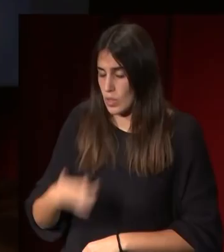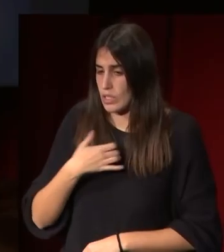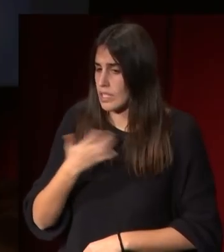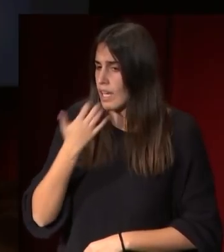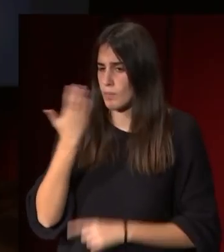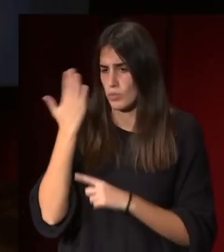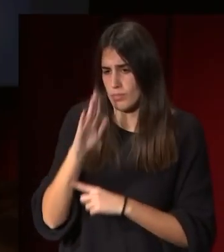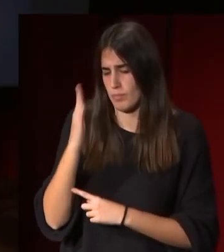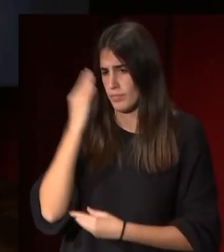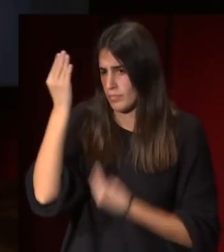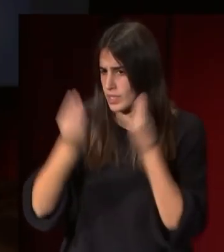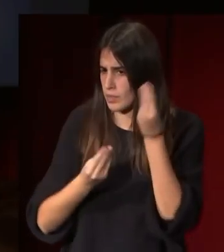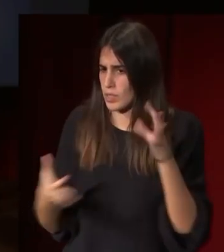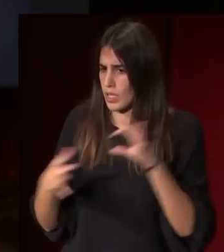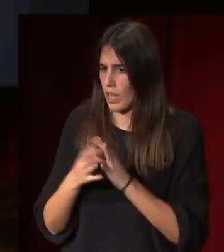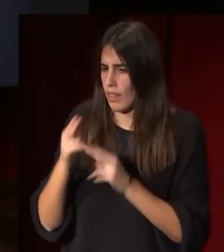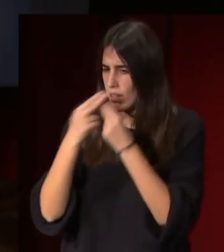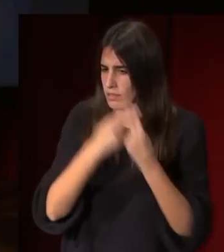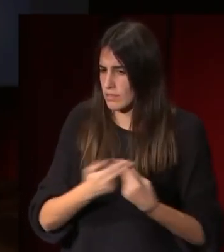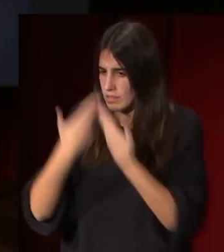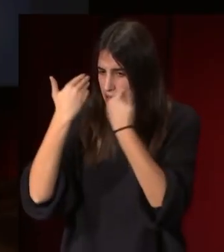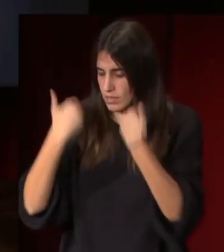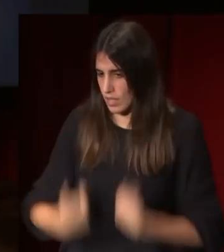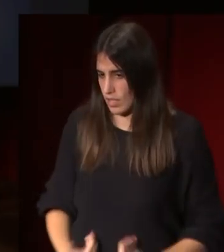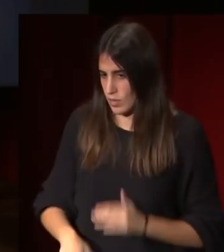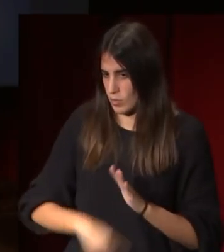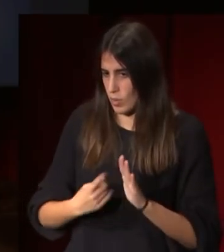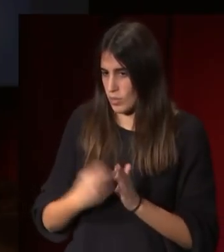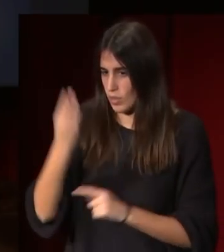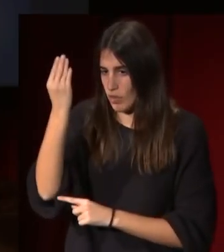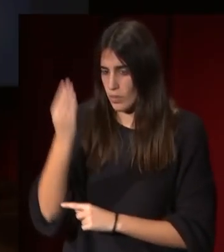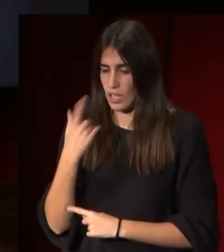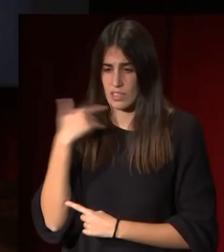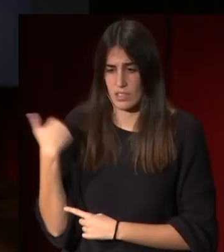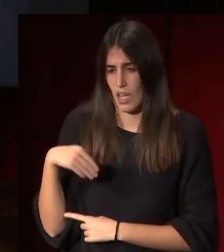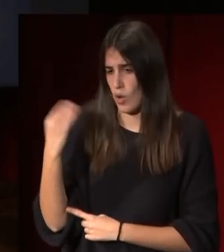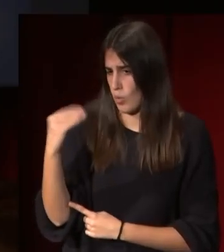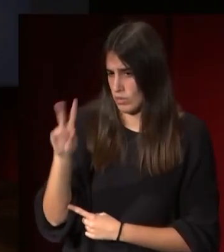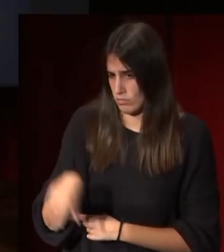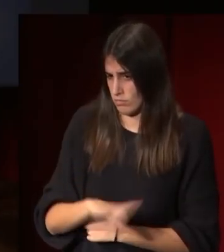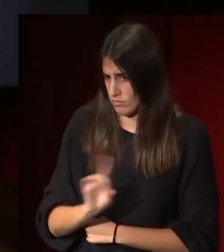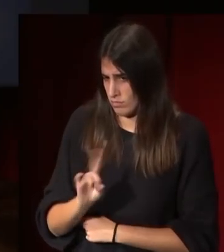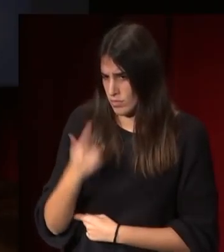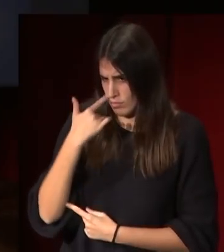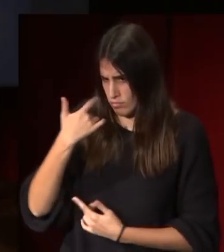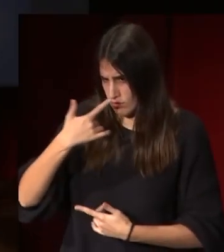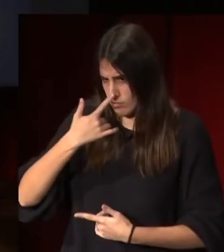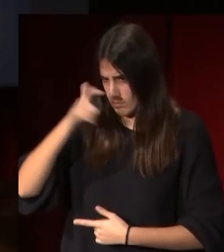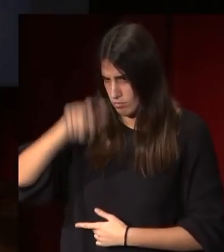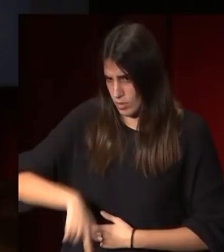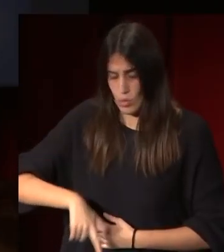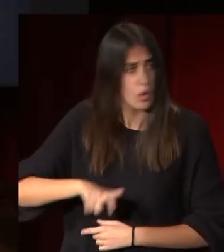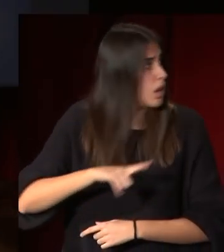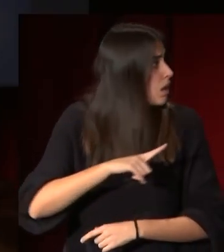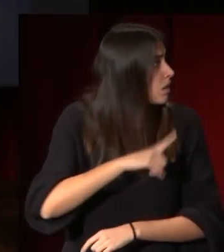ver ese planteamiento del estudio anatómico ya de una figura ya no es una adolescente es es un estudio anatómico